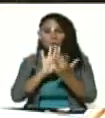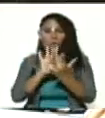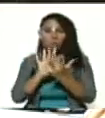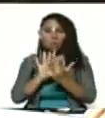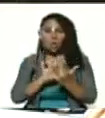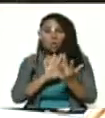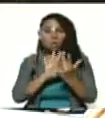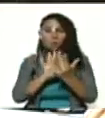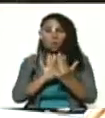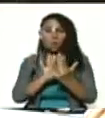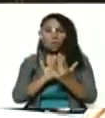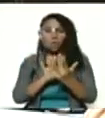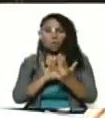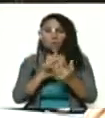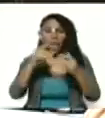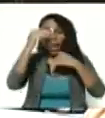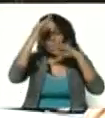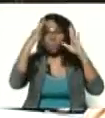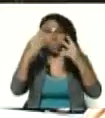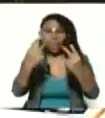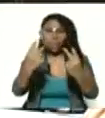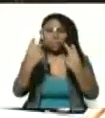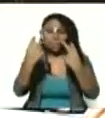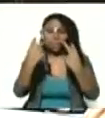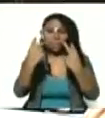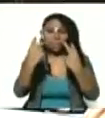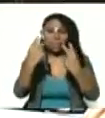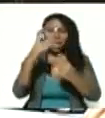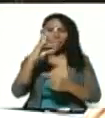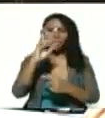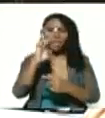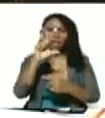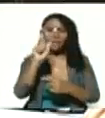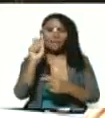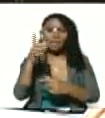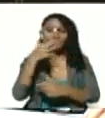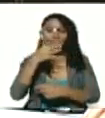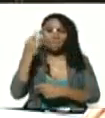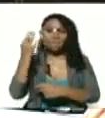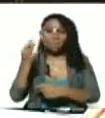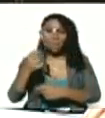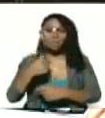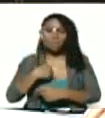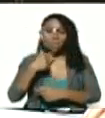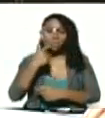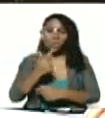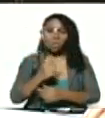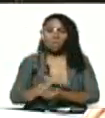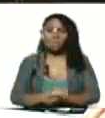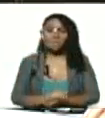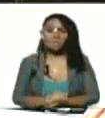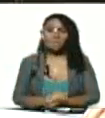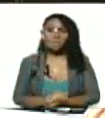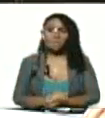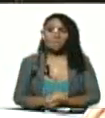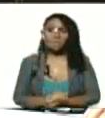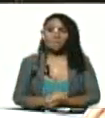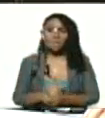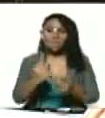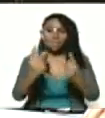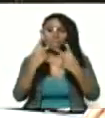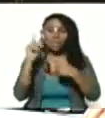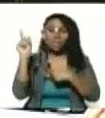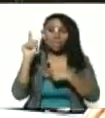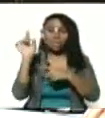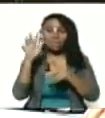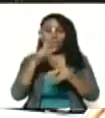donde estemos pendientes de esta cepa delta de verdad se los digo viendo esta amenaza